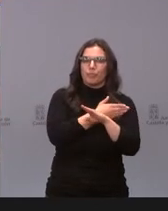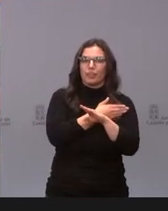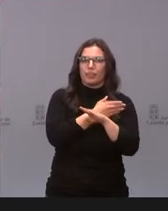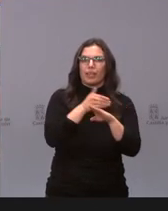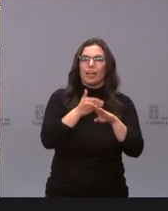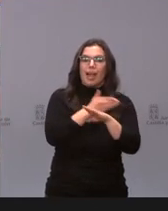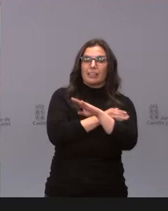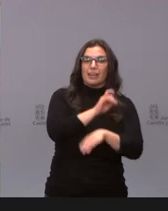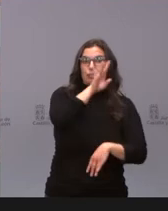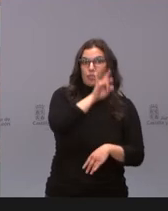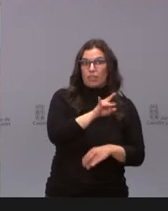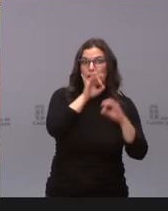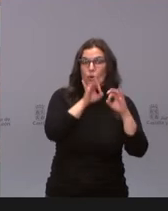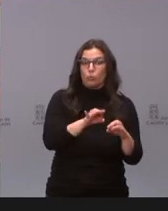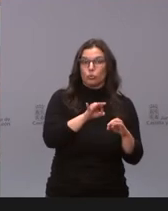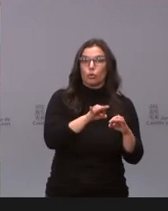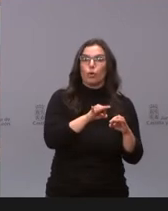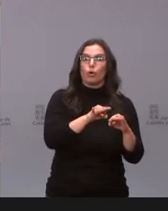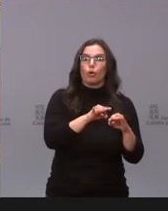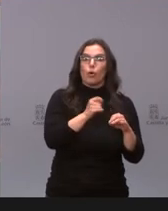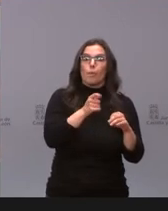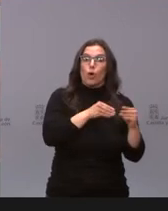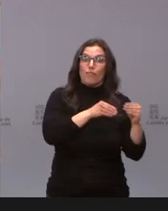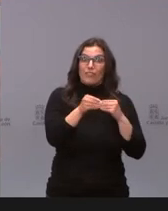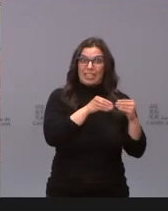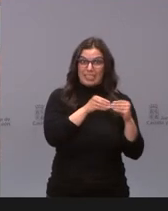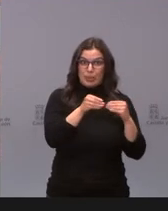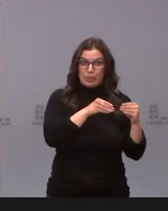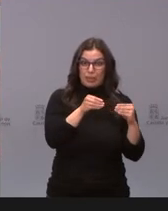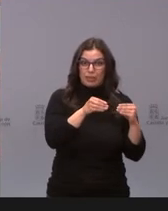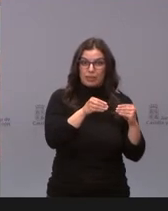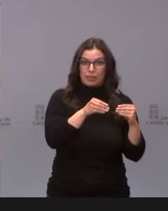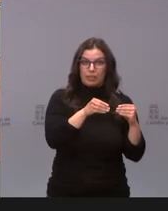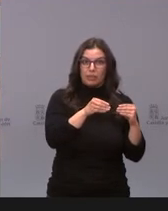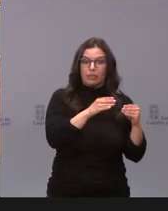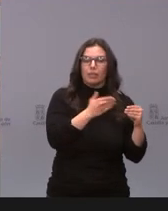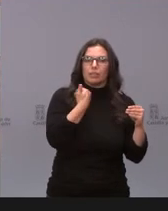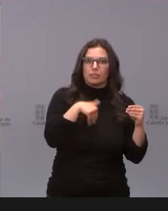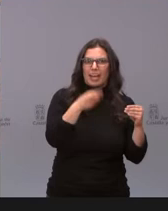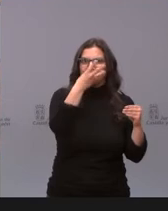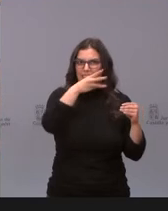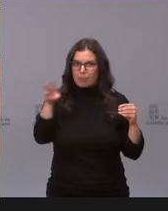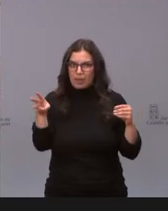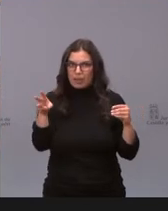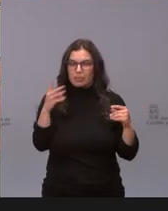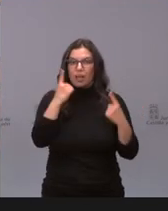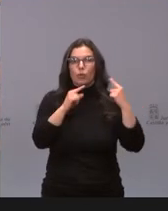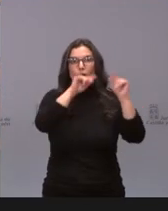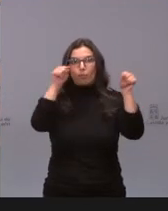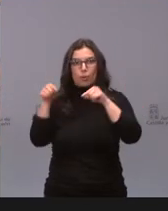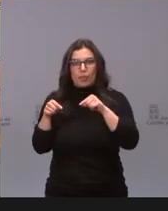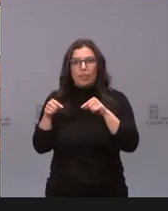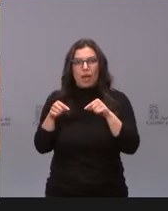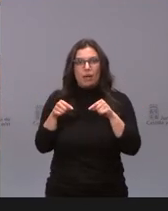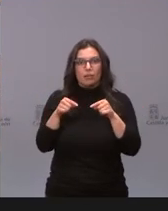antes respecto a las restricciones 4+, han pasado ya más de 14 días, tres semanas, y hay provincias en que sí que están